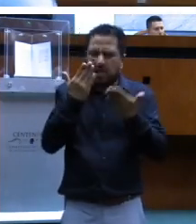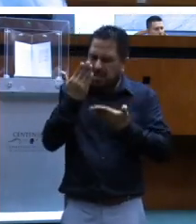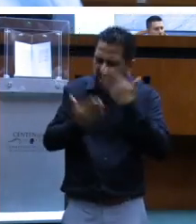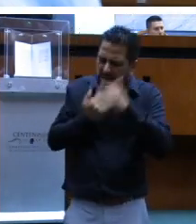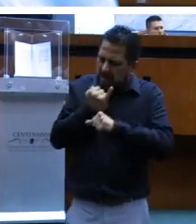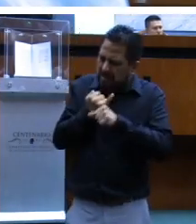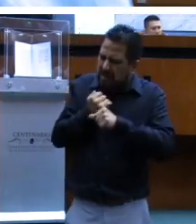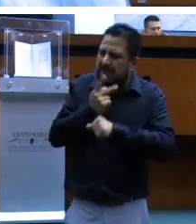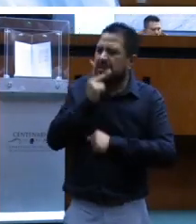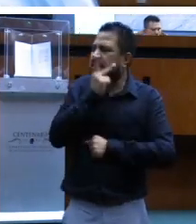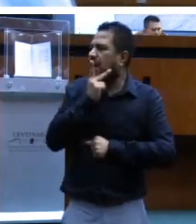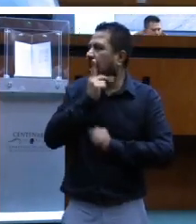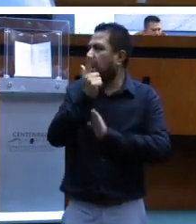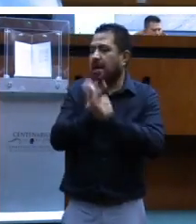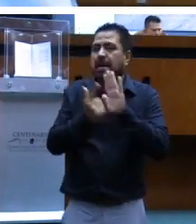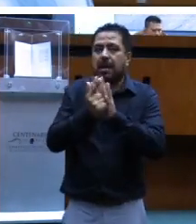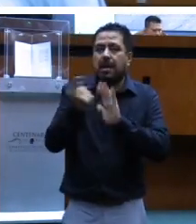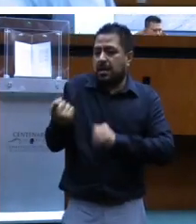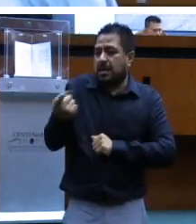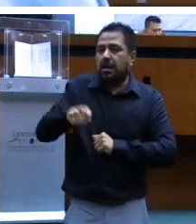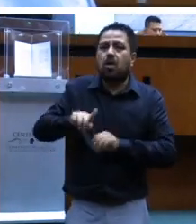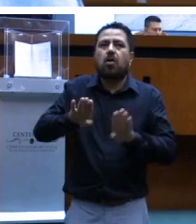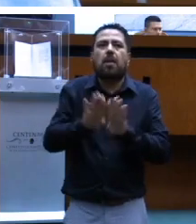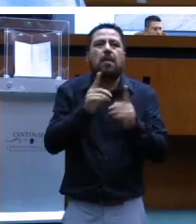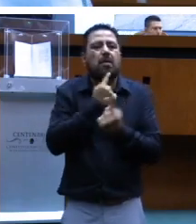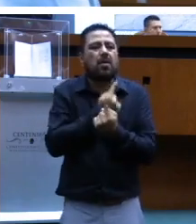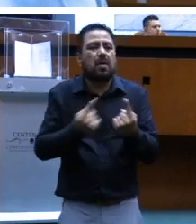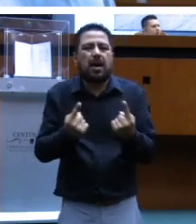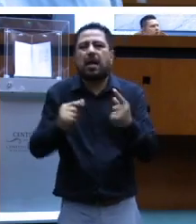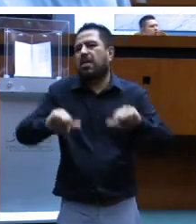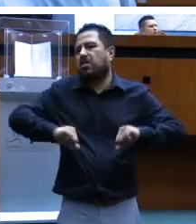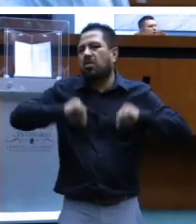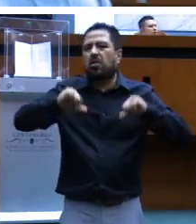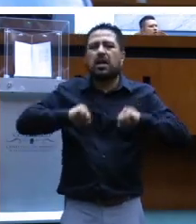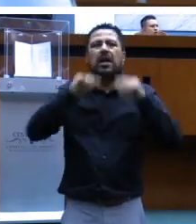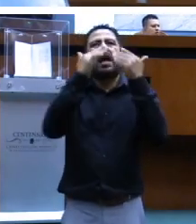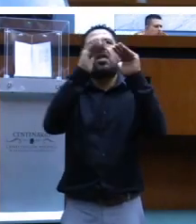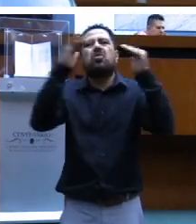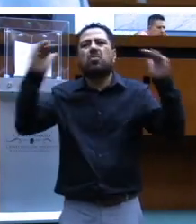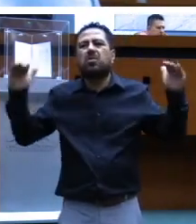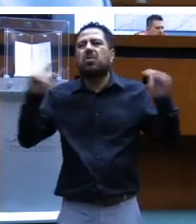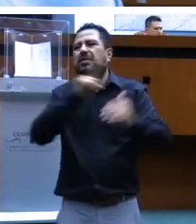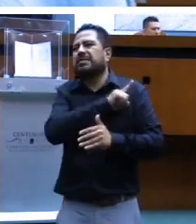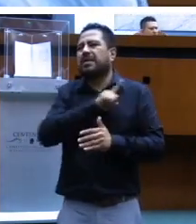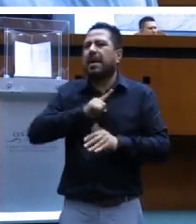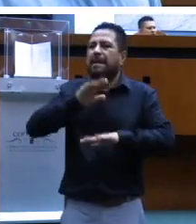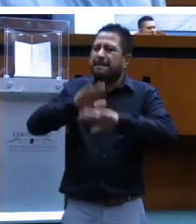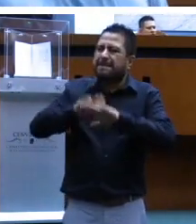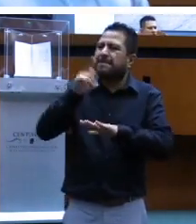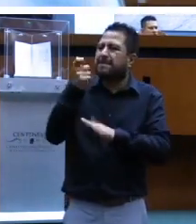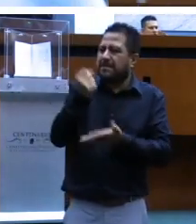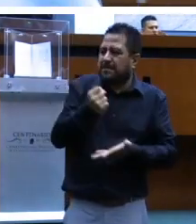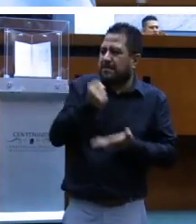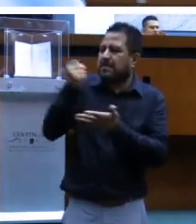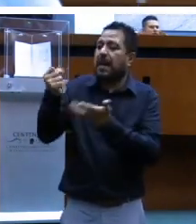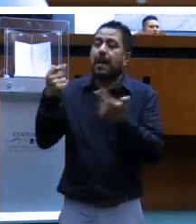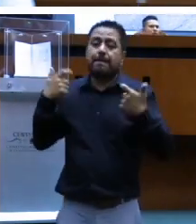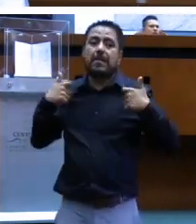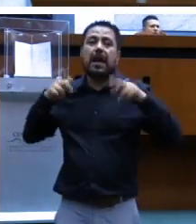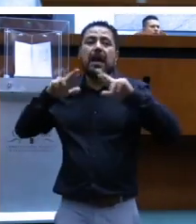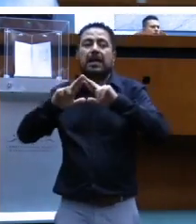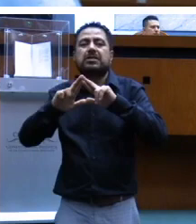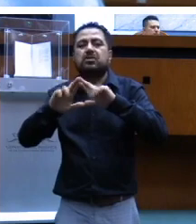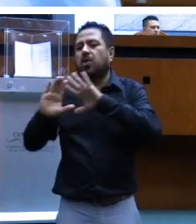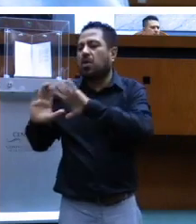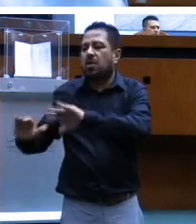psicopedagógicas por ley, tanto en la infancia como en la adolescencia y en la adultez. Asignar más presupuestos a los maestros que dediquen a las